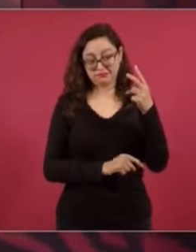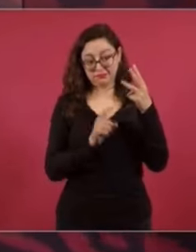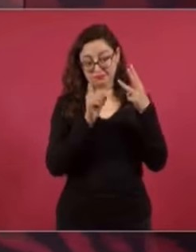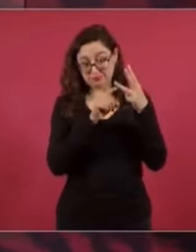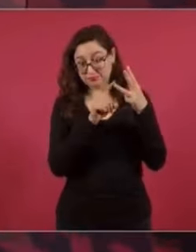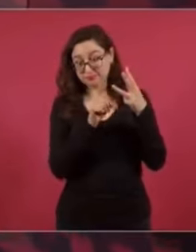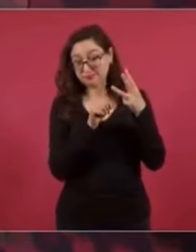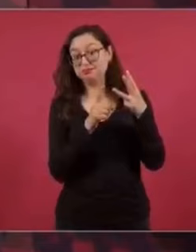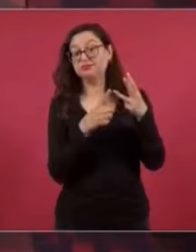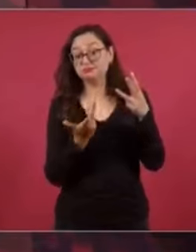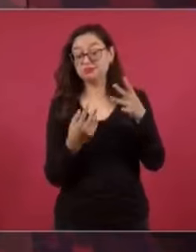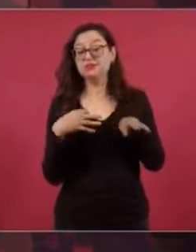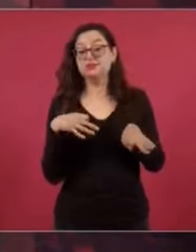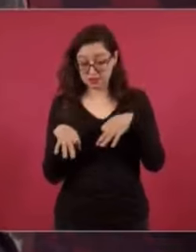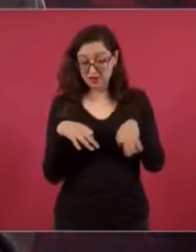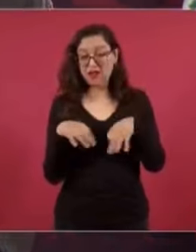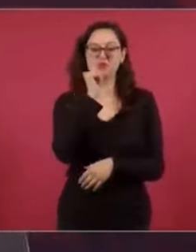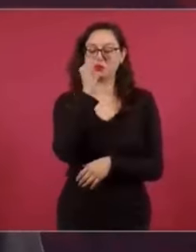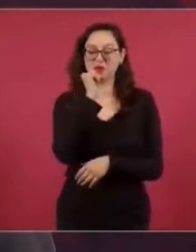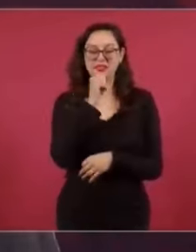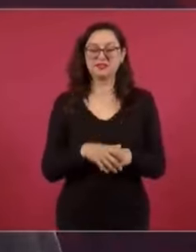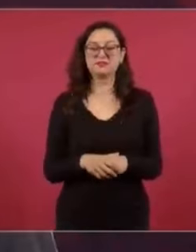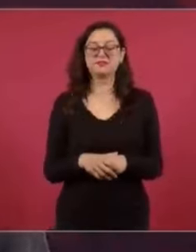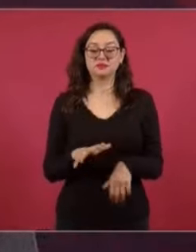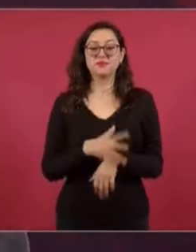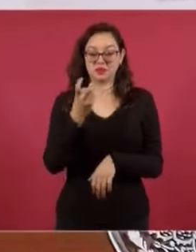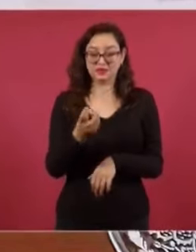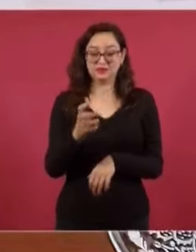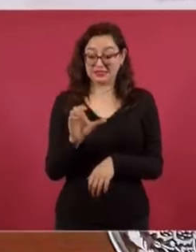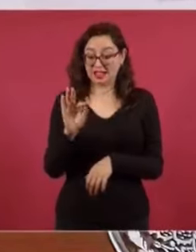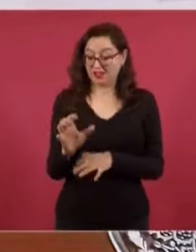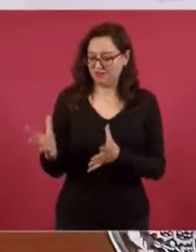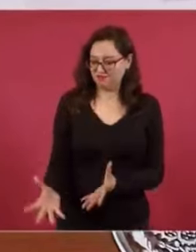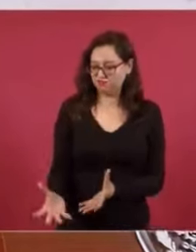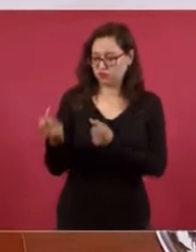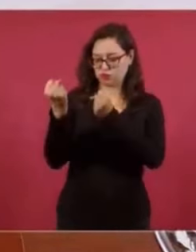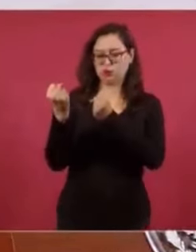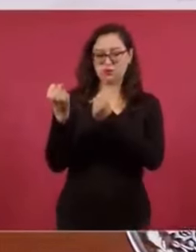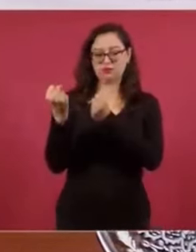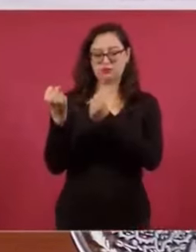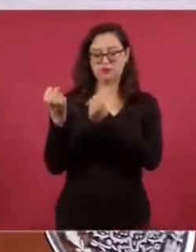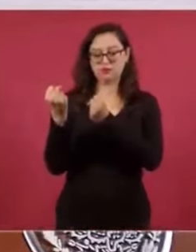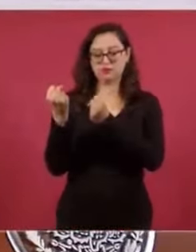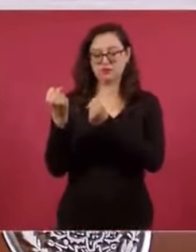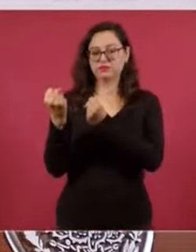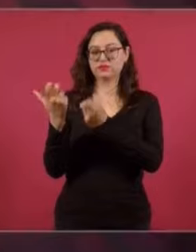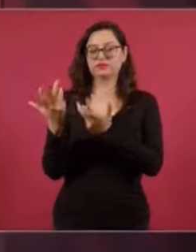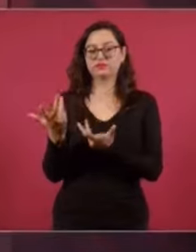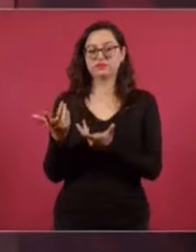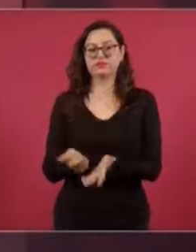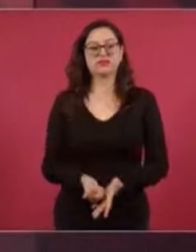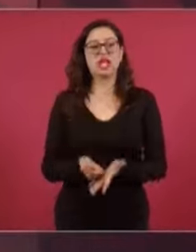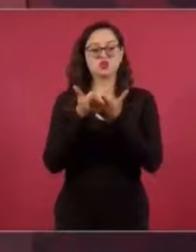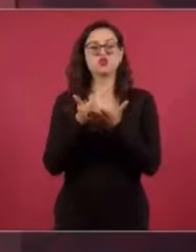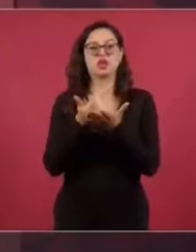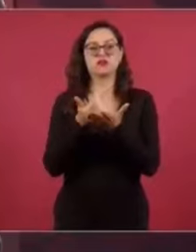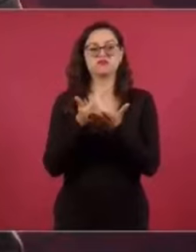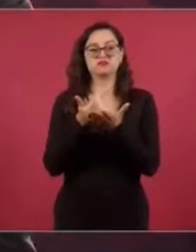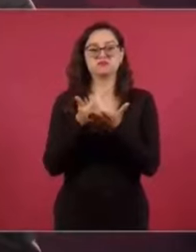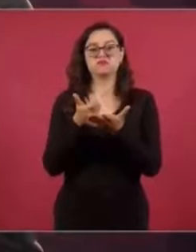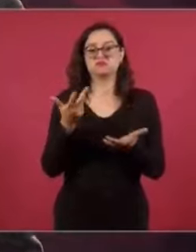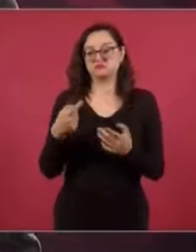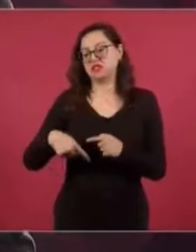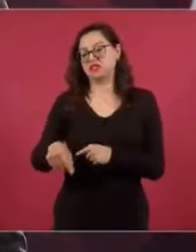Y no toman en cuenta al trabajador. Es una empresa rescatada, porque va a llegar en